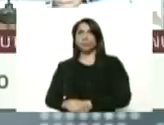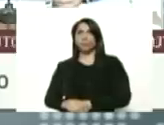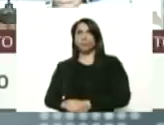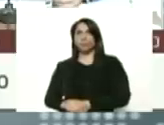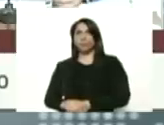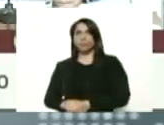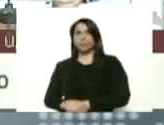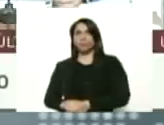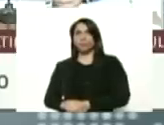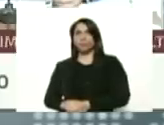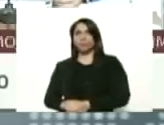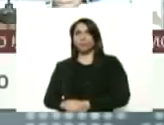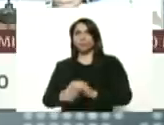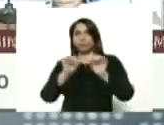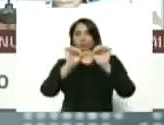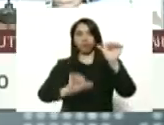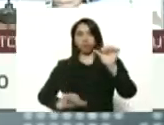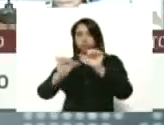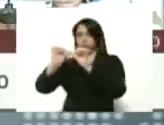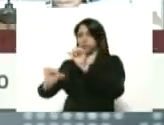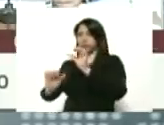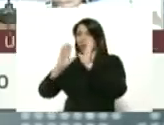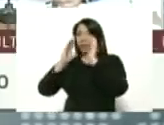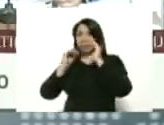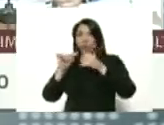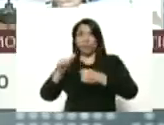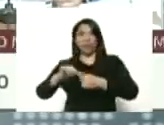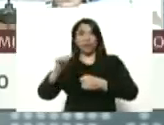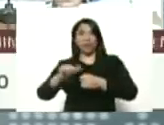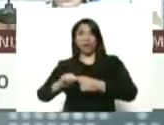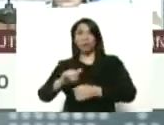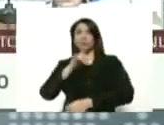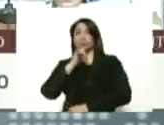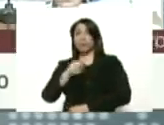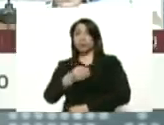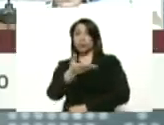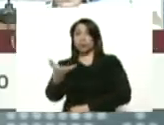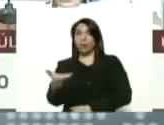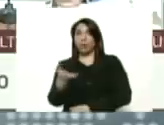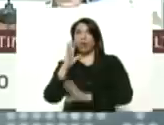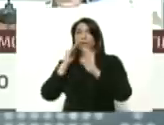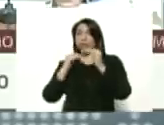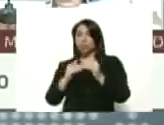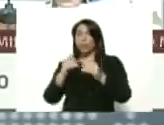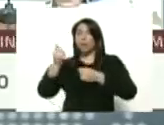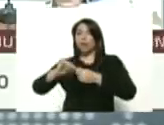Ya voy a detallar, atención Maracaibo, tengo aquí noticias para ustedes, Maracaibo, atención.